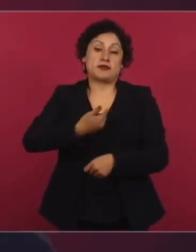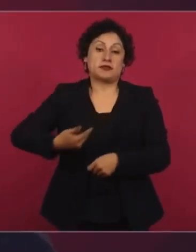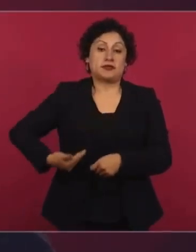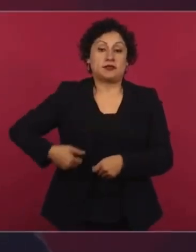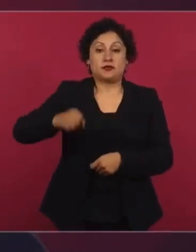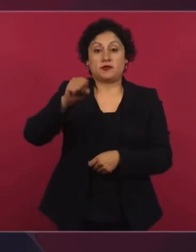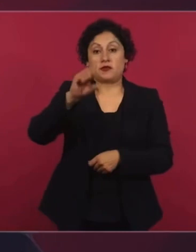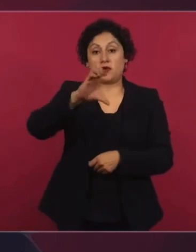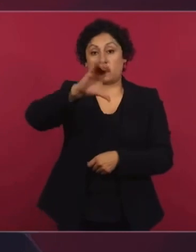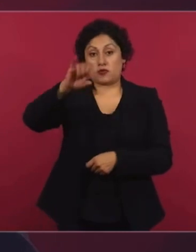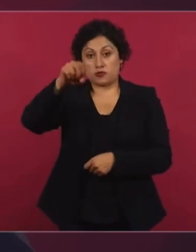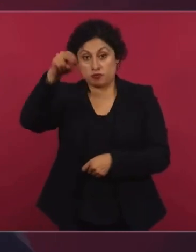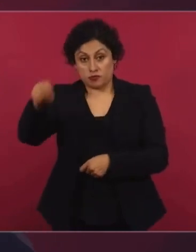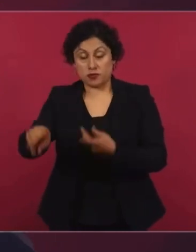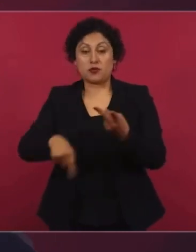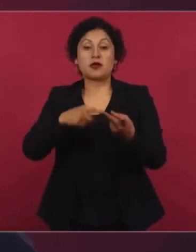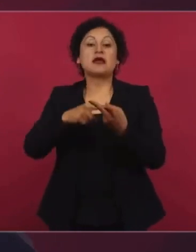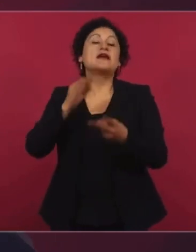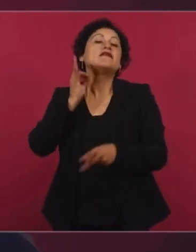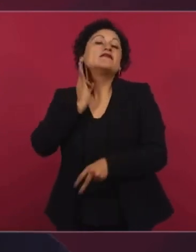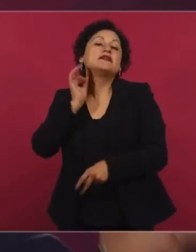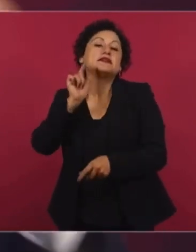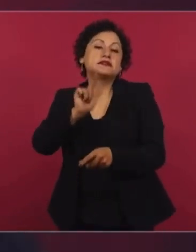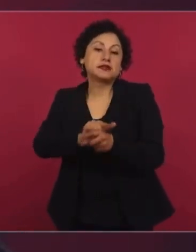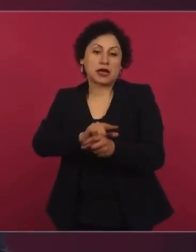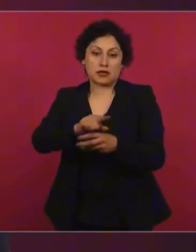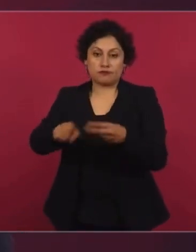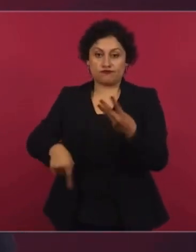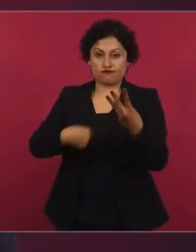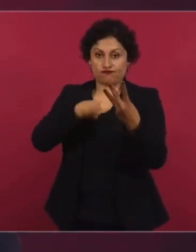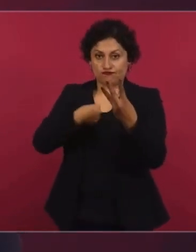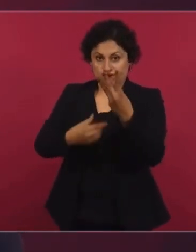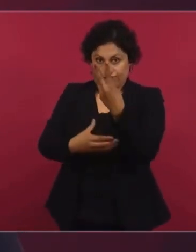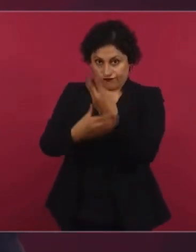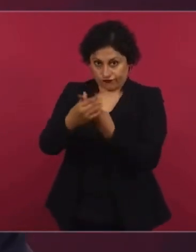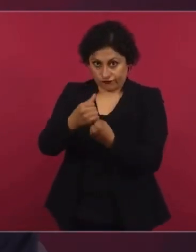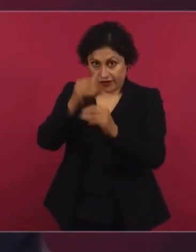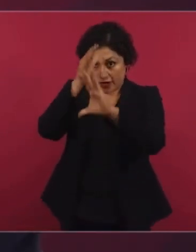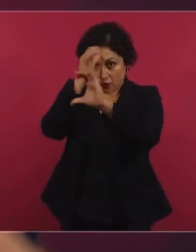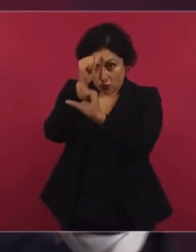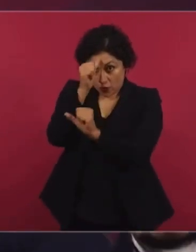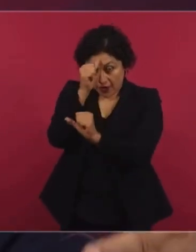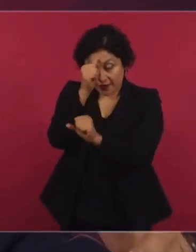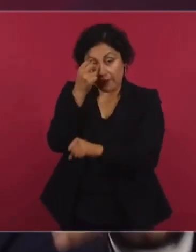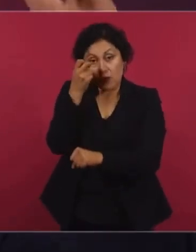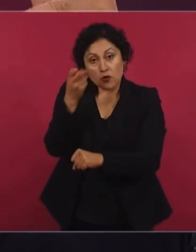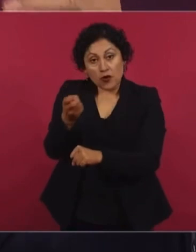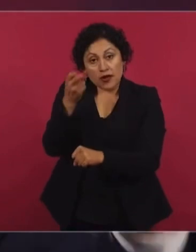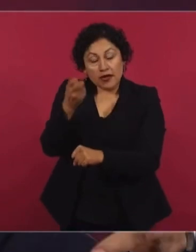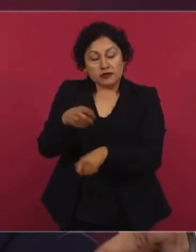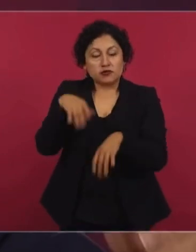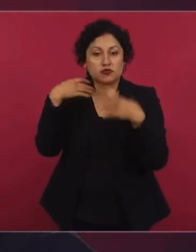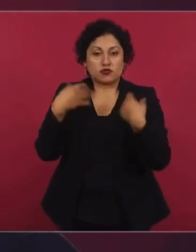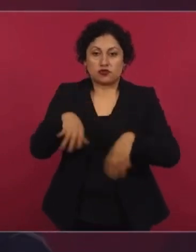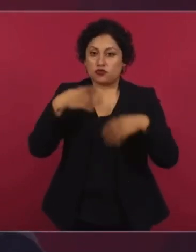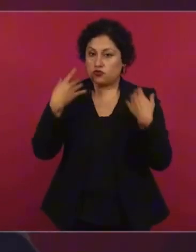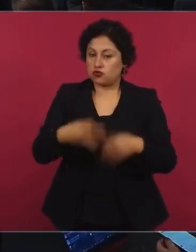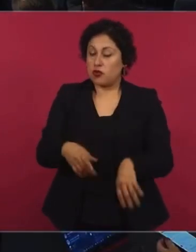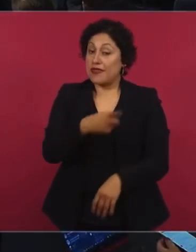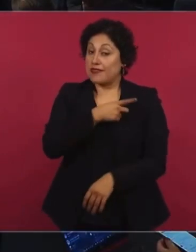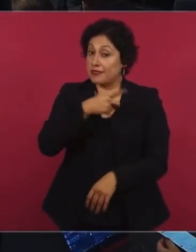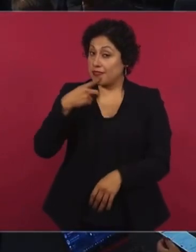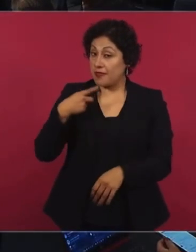que teníamos que ir a fondo y ayudarnos para conocer la verdad y hacer